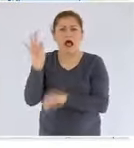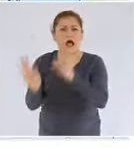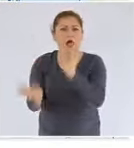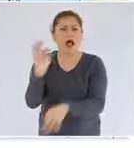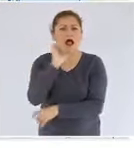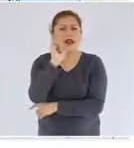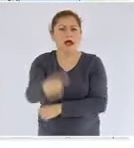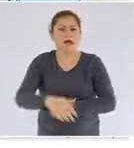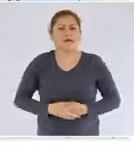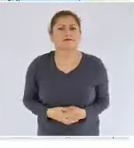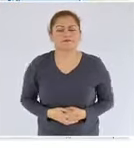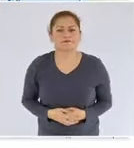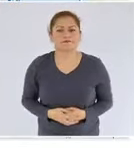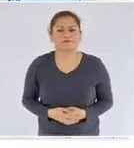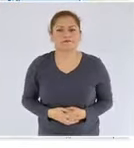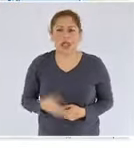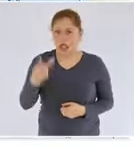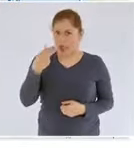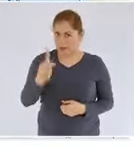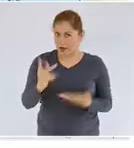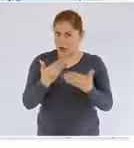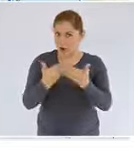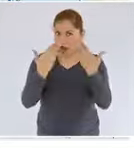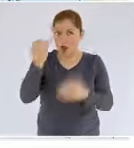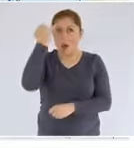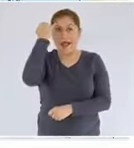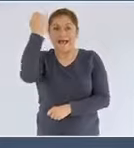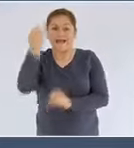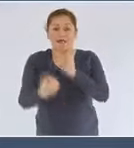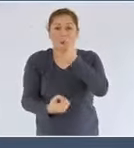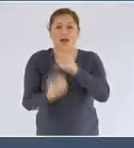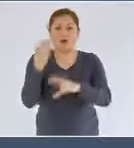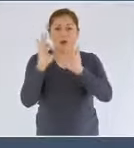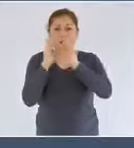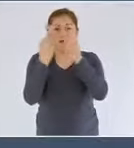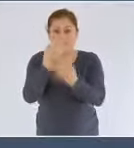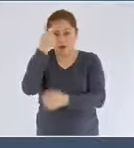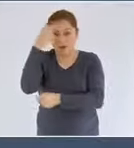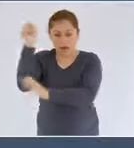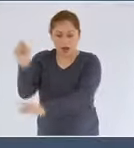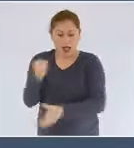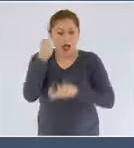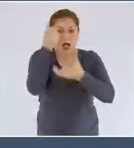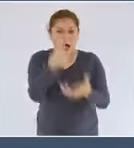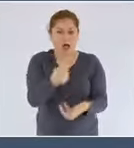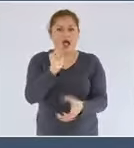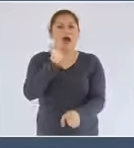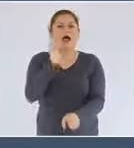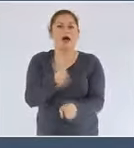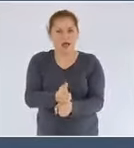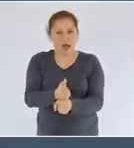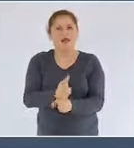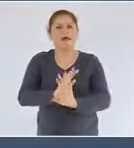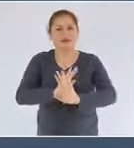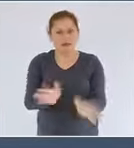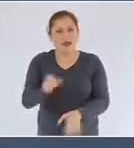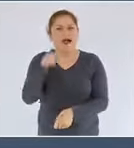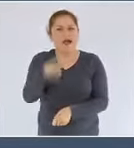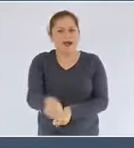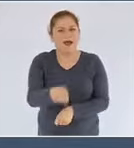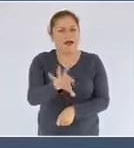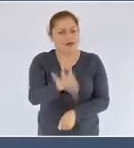La nueva estrategia de inversión se ha focalizado en aguas someras, donde Pemex es líder mundial,